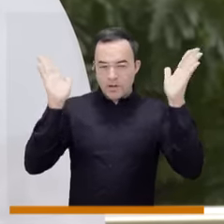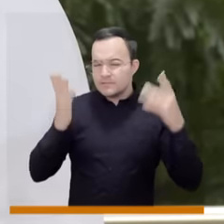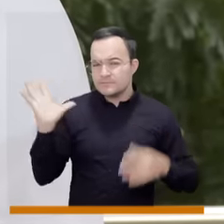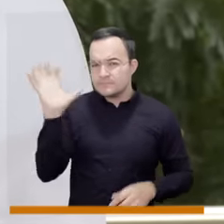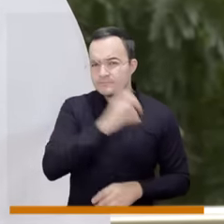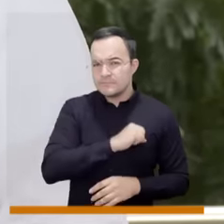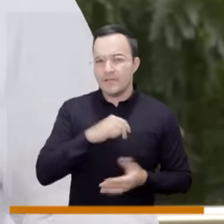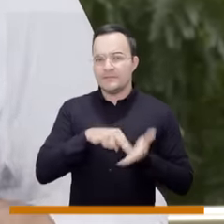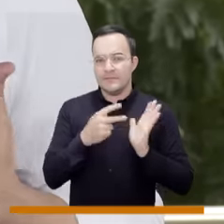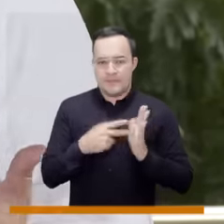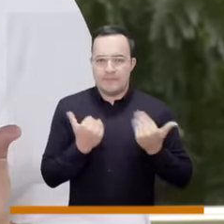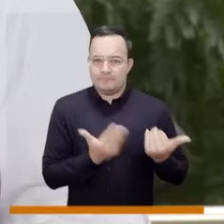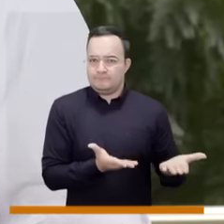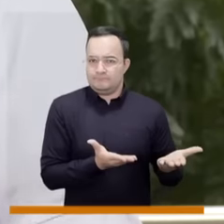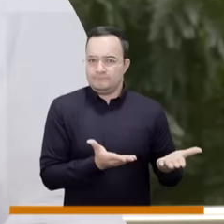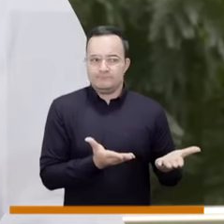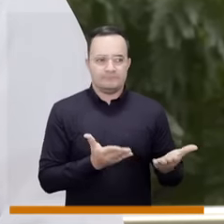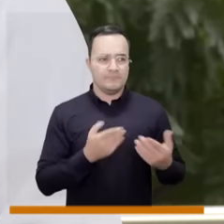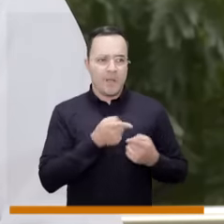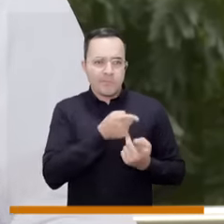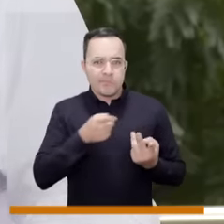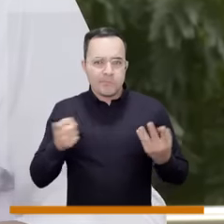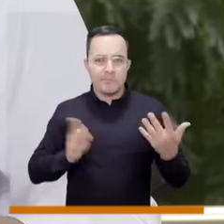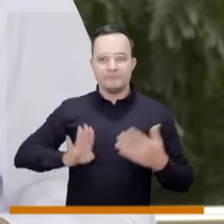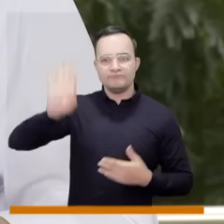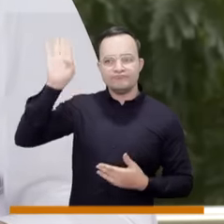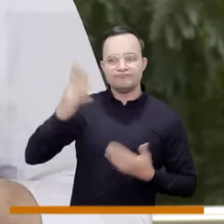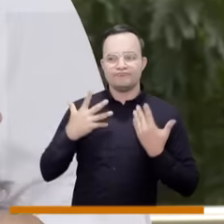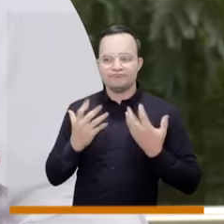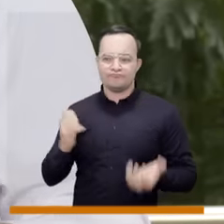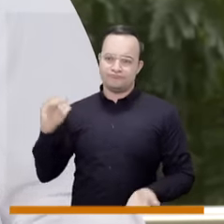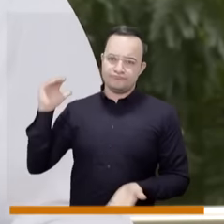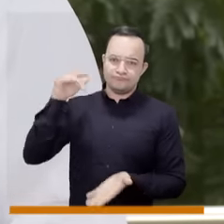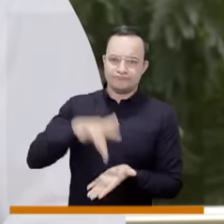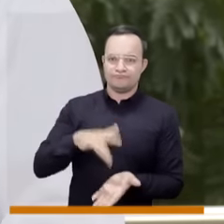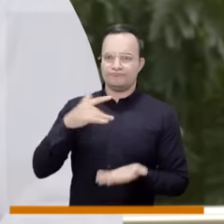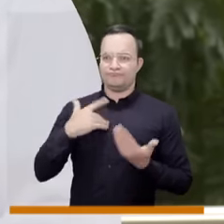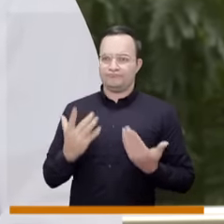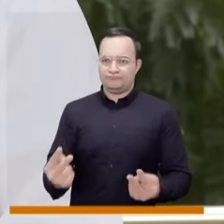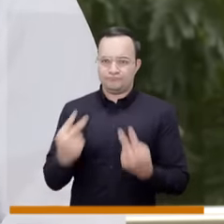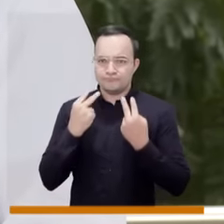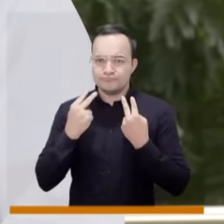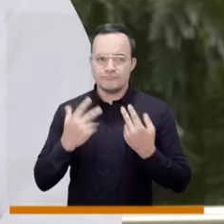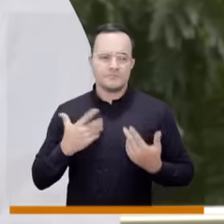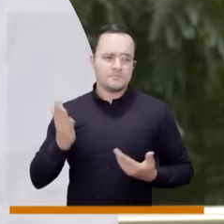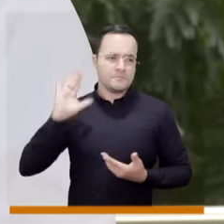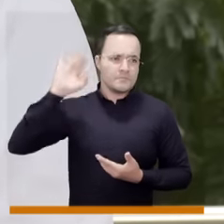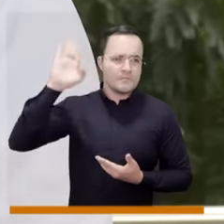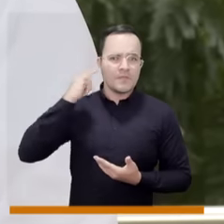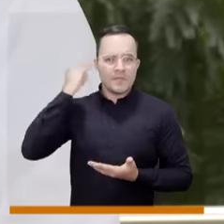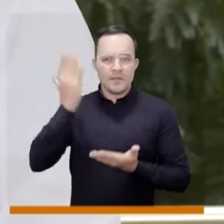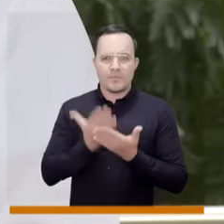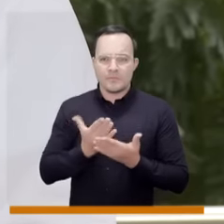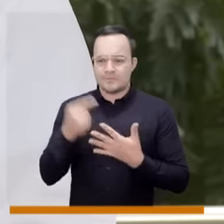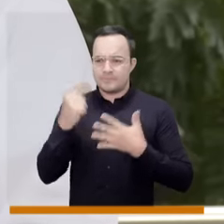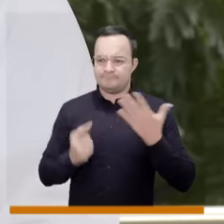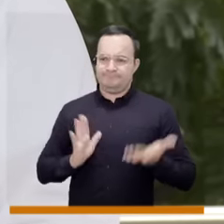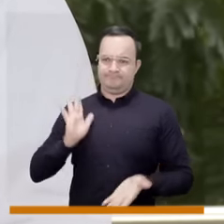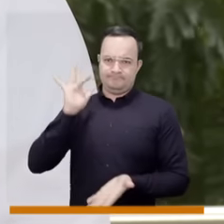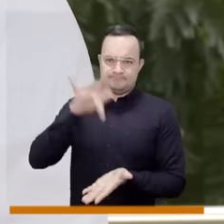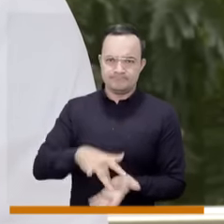eso, permitirle a las personas que quieren mostrarse, que quieren compartir sus ideas, que quieren